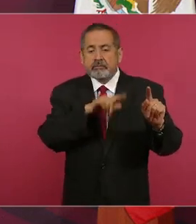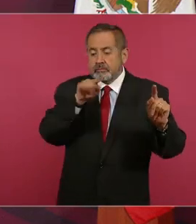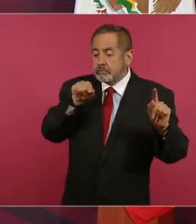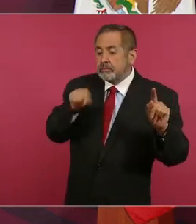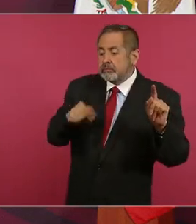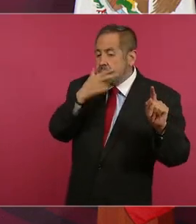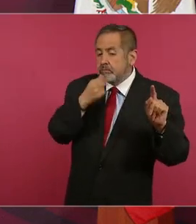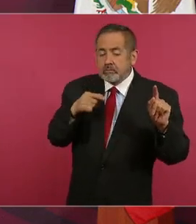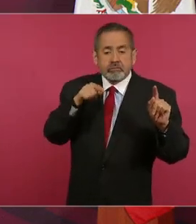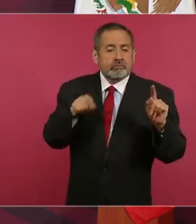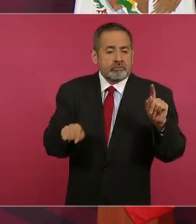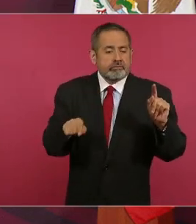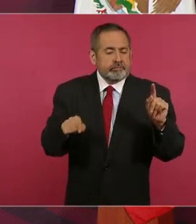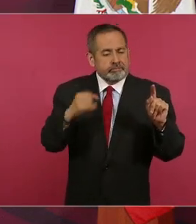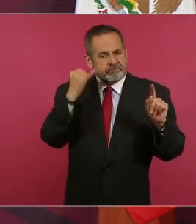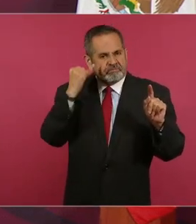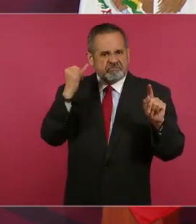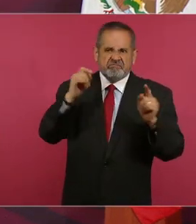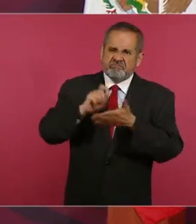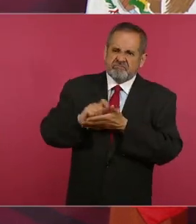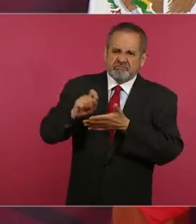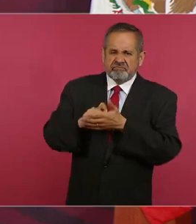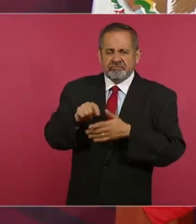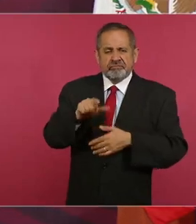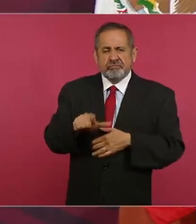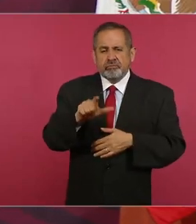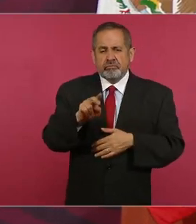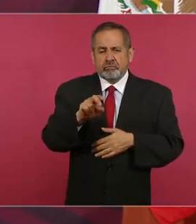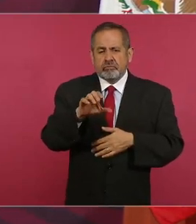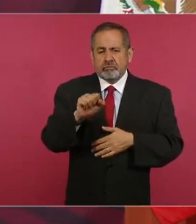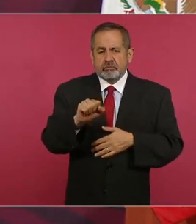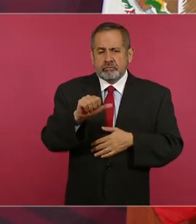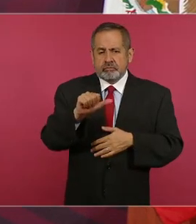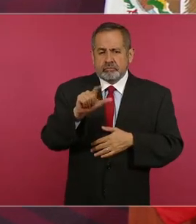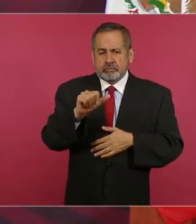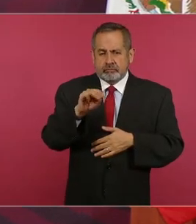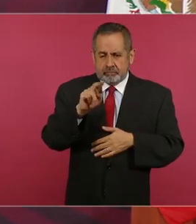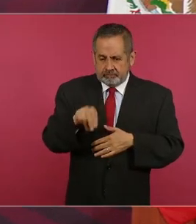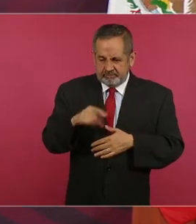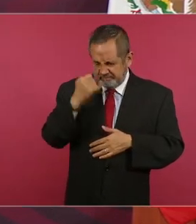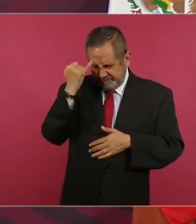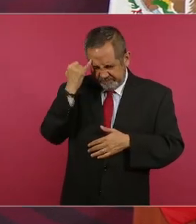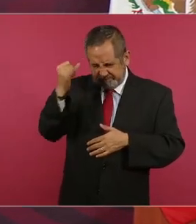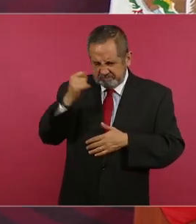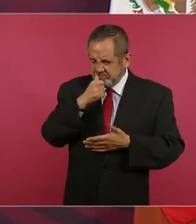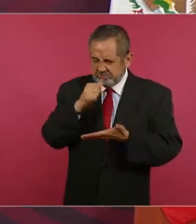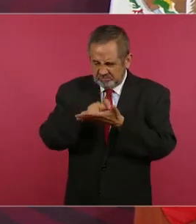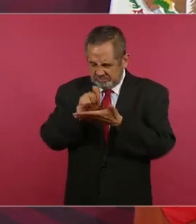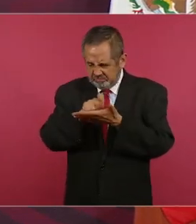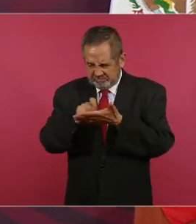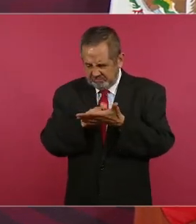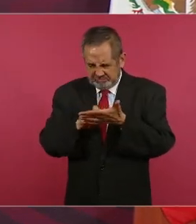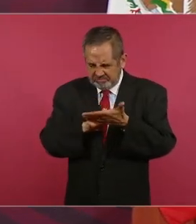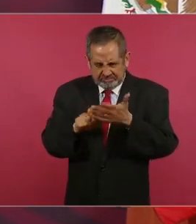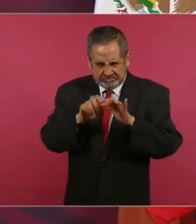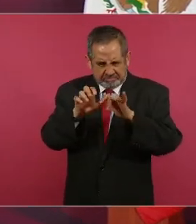el ideólogo del conservadurismo, Lucas Alamán, que era